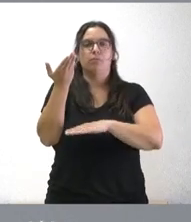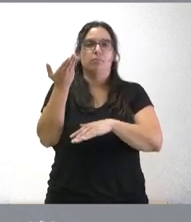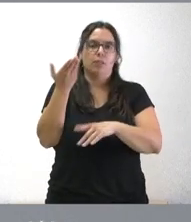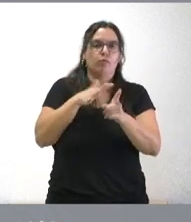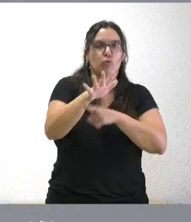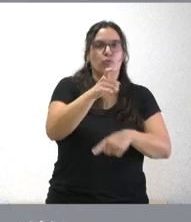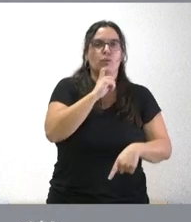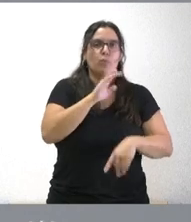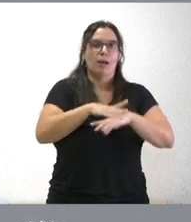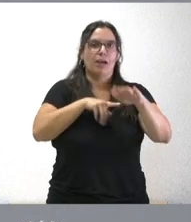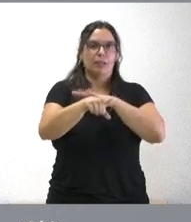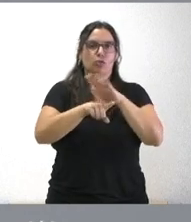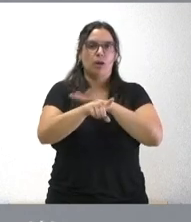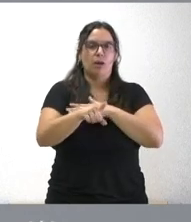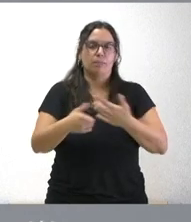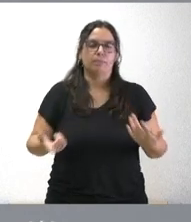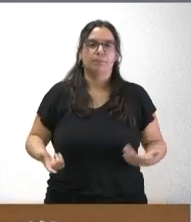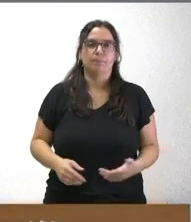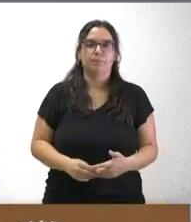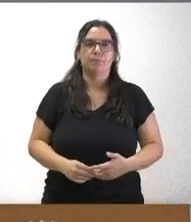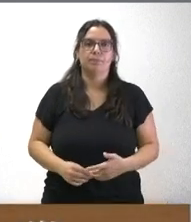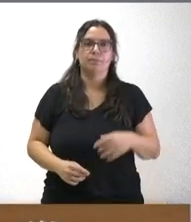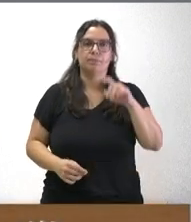sobre la gestión de estas concesiones y esos contratos